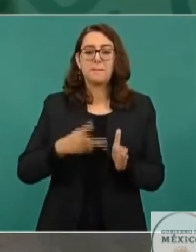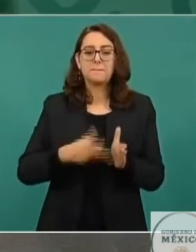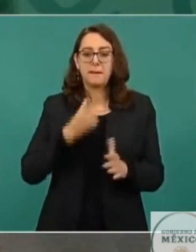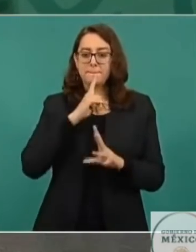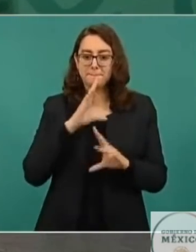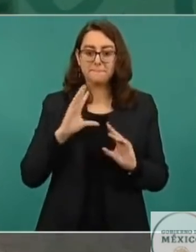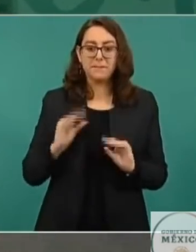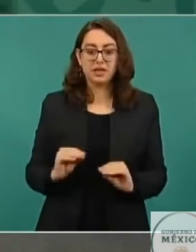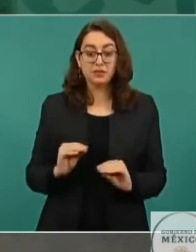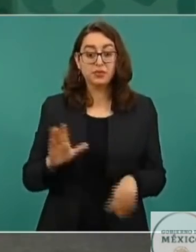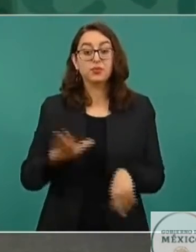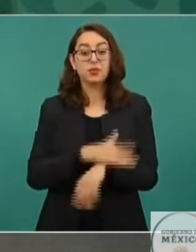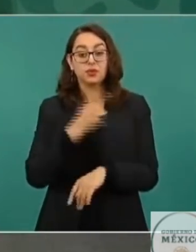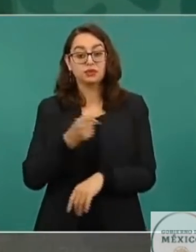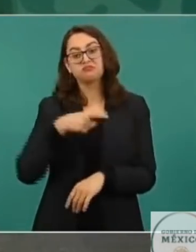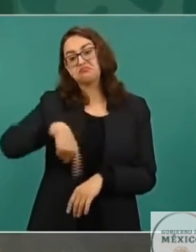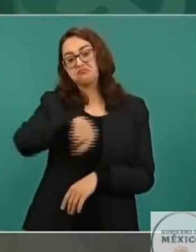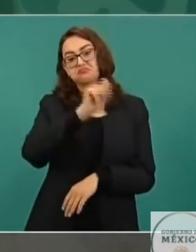en el mundo